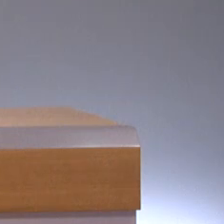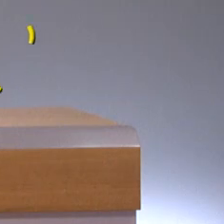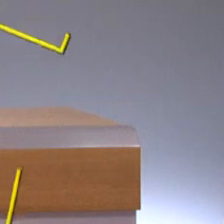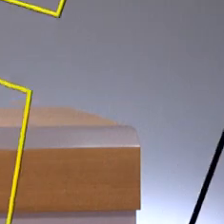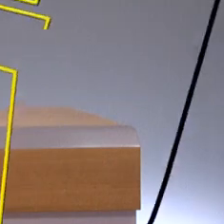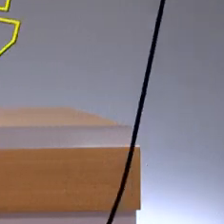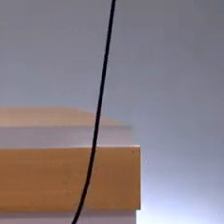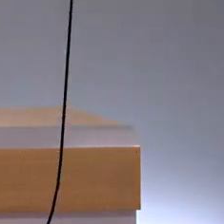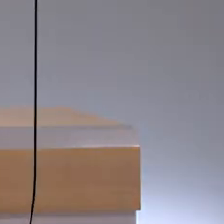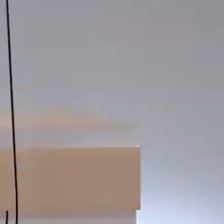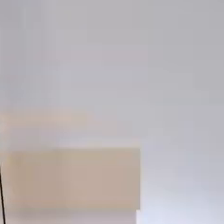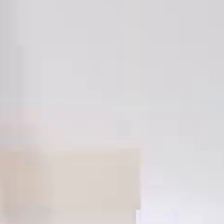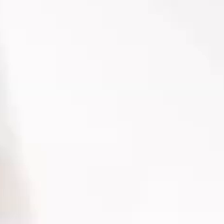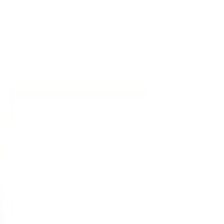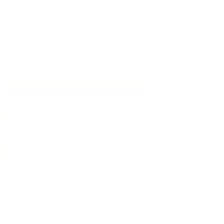gracias